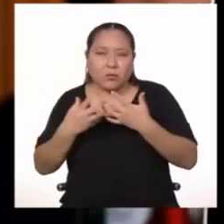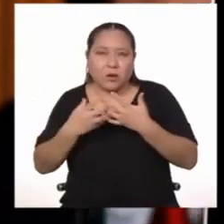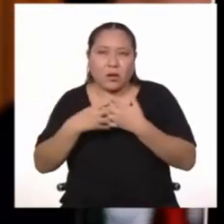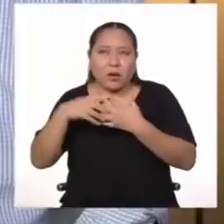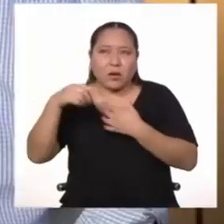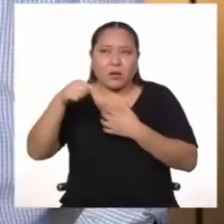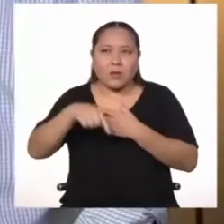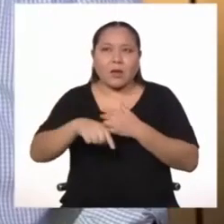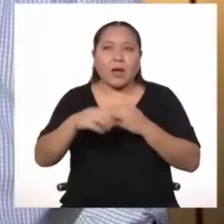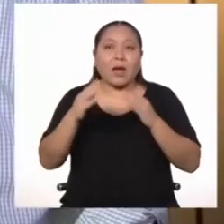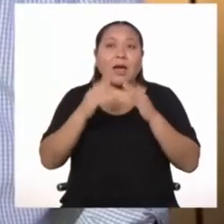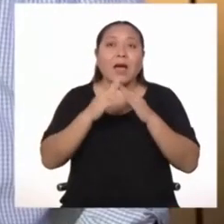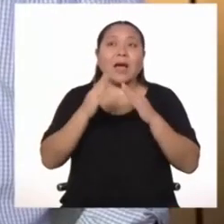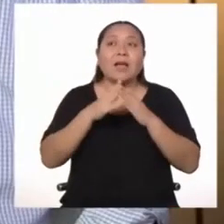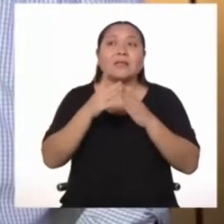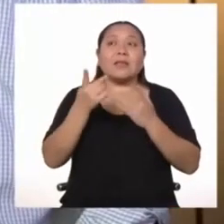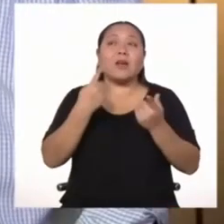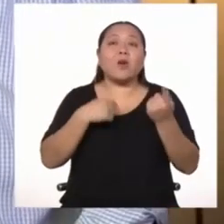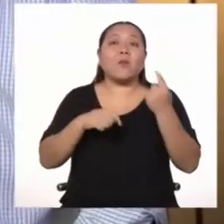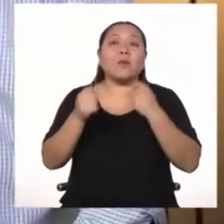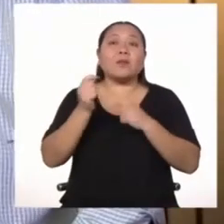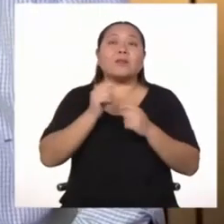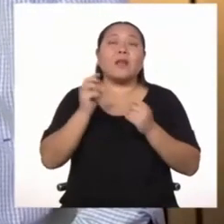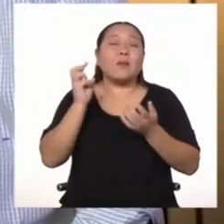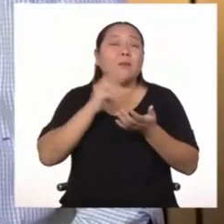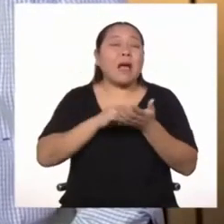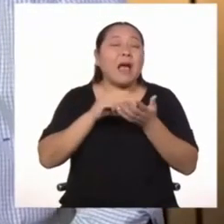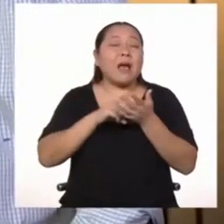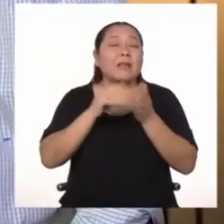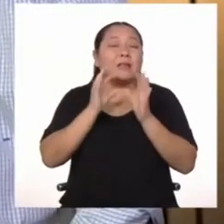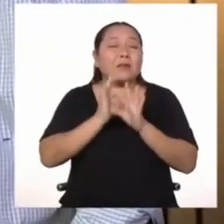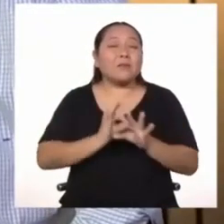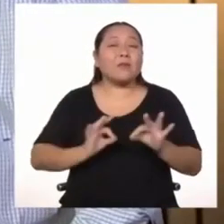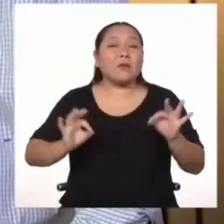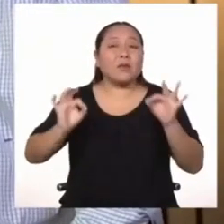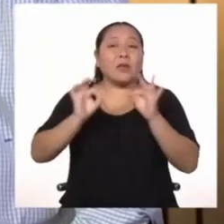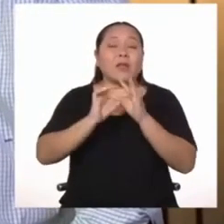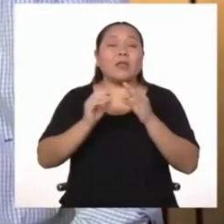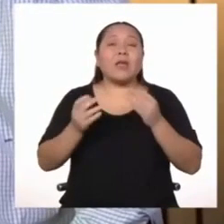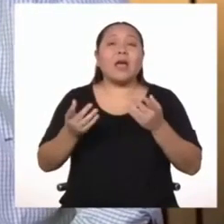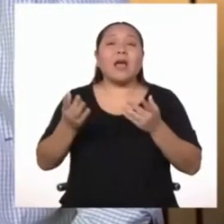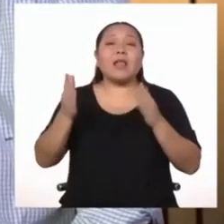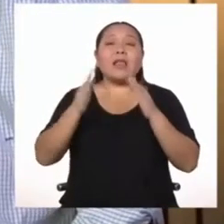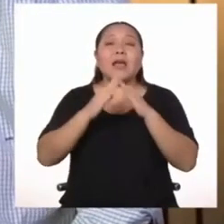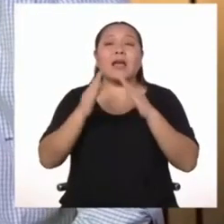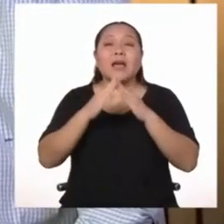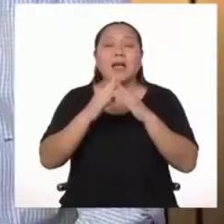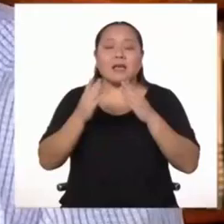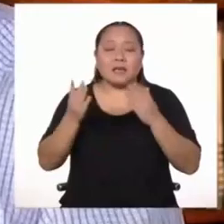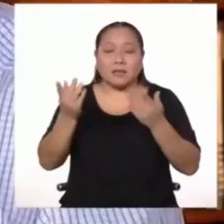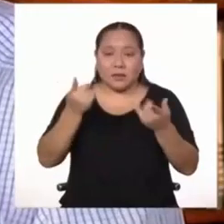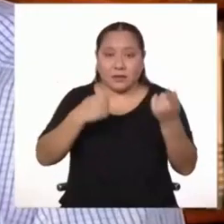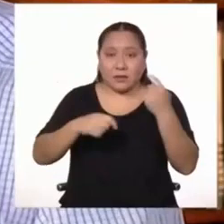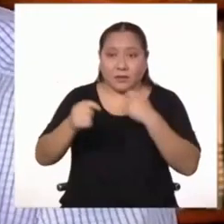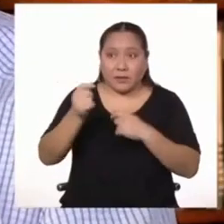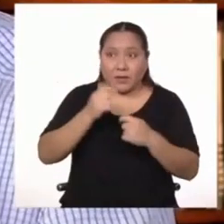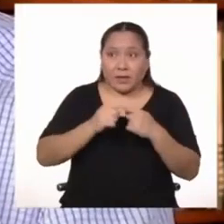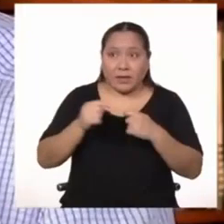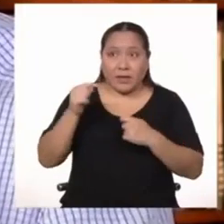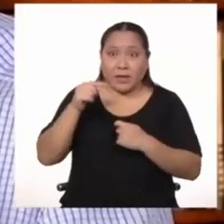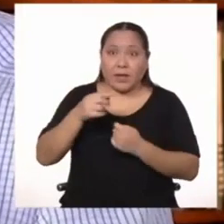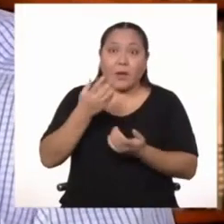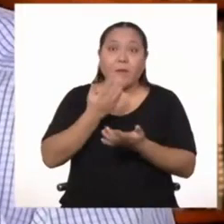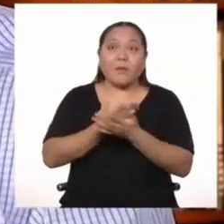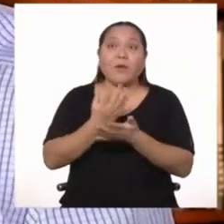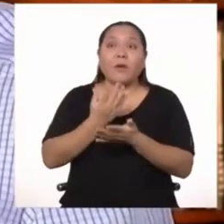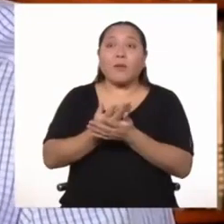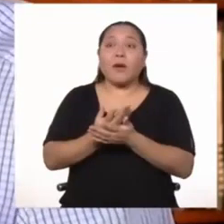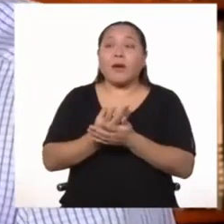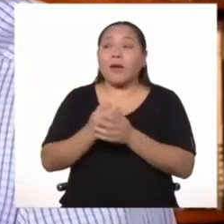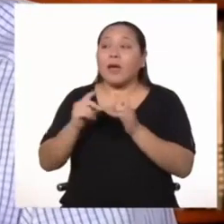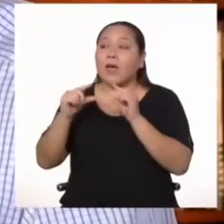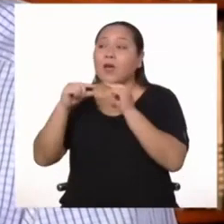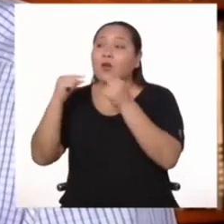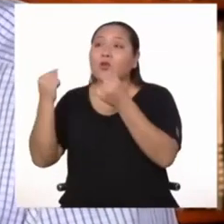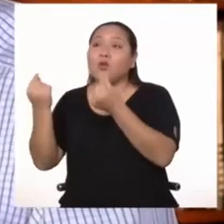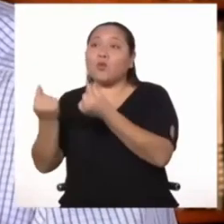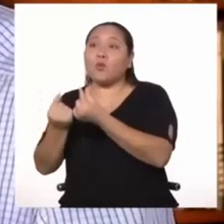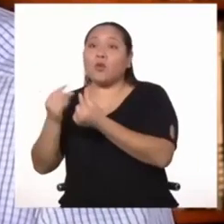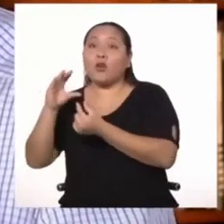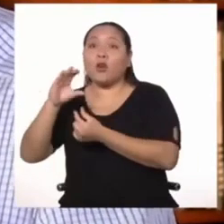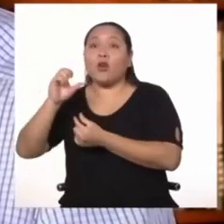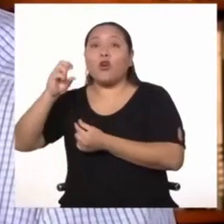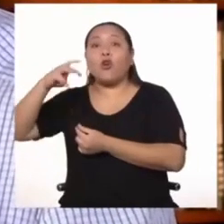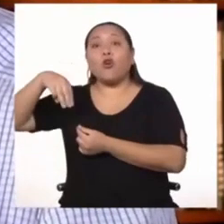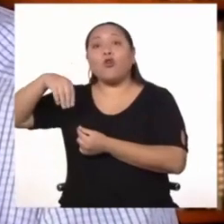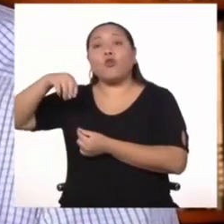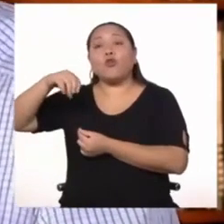pero probablemente la casa comercial más importante en ese momento, que era la casa Gibbs, él prueba, digamos, que la cancillería británica no